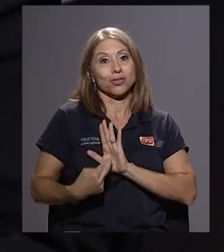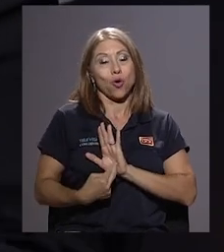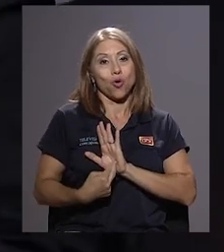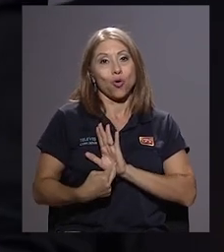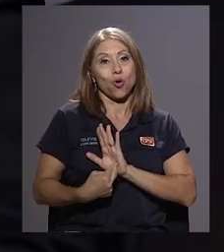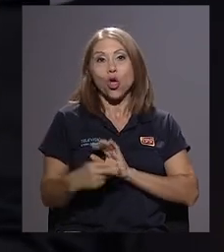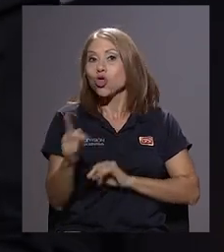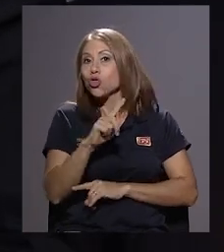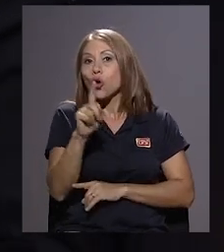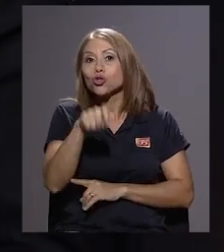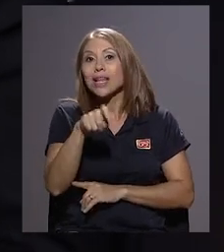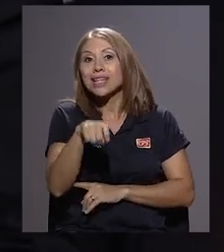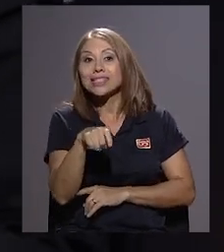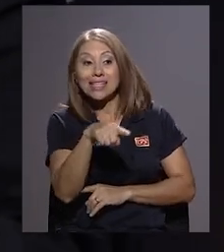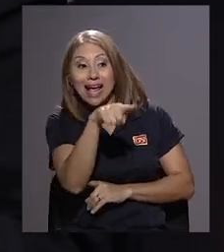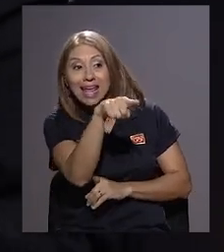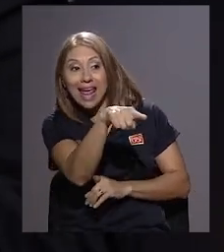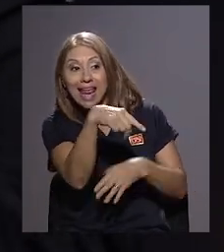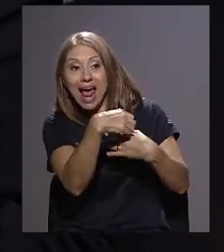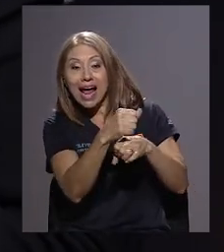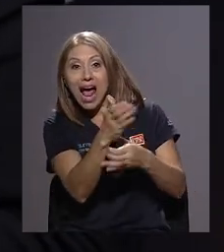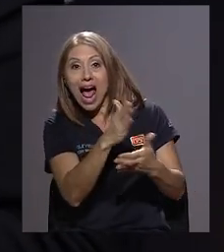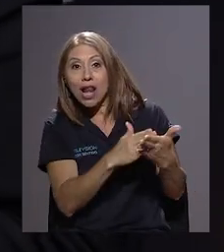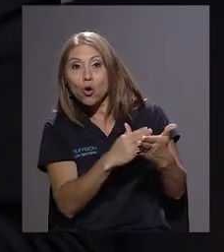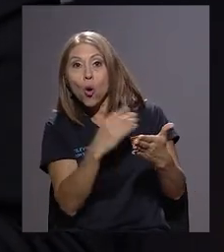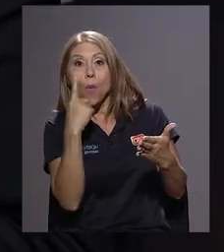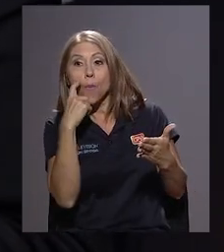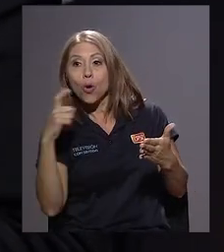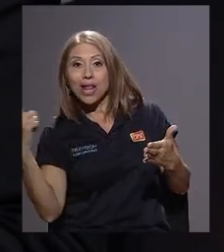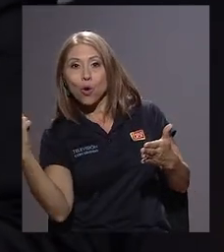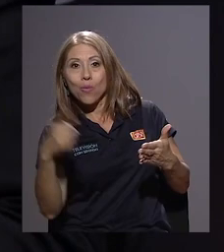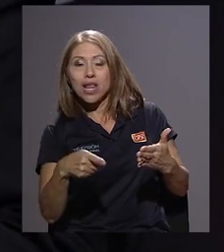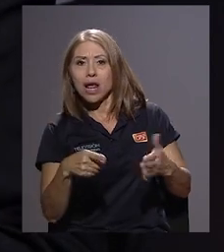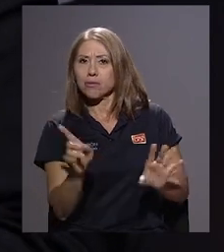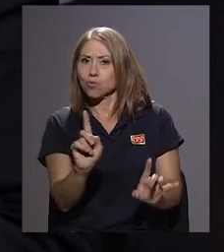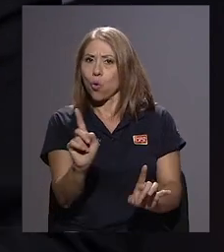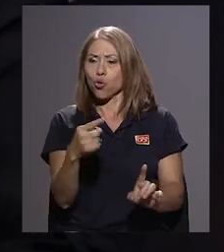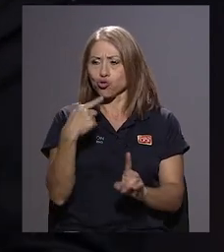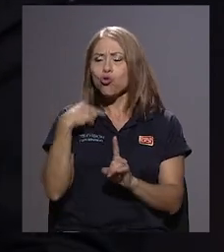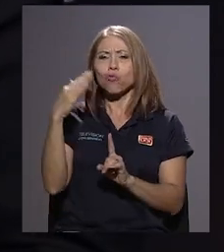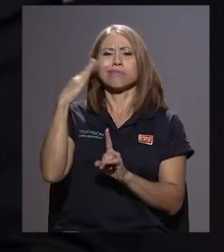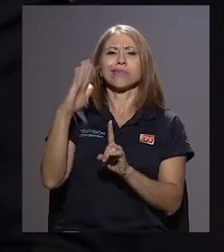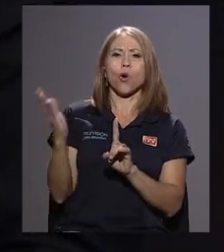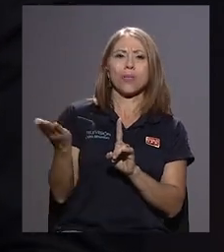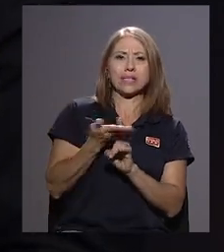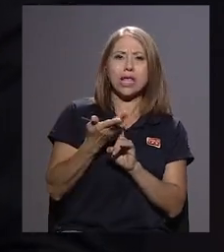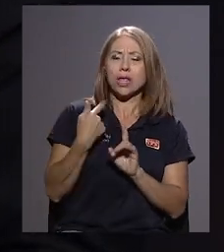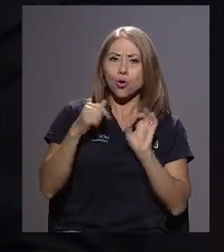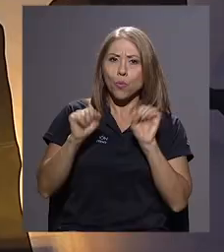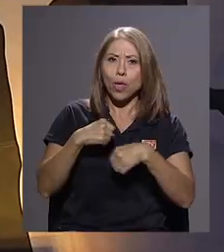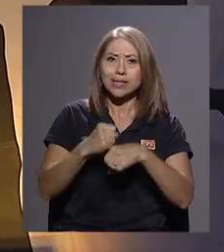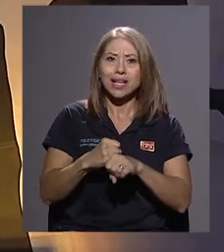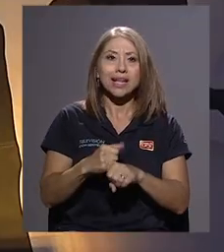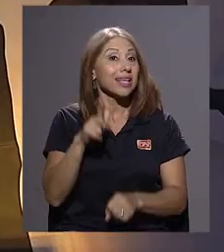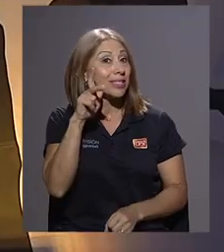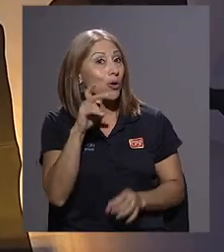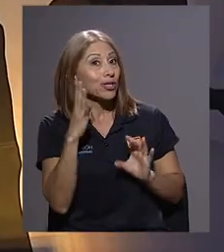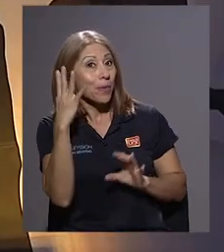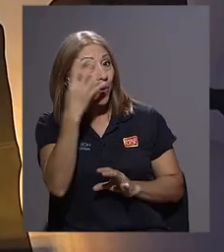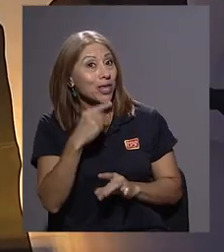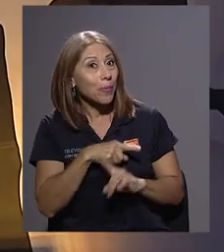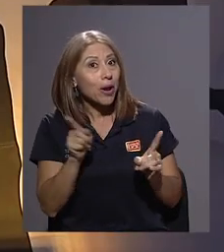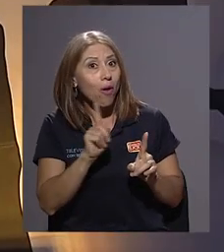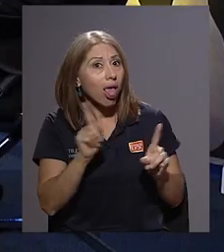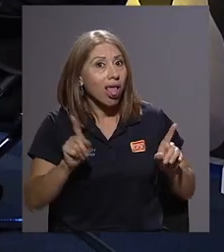haga algo porque otro lo obliga, sino que si yo soy convencido, se puede hacer. Por ejemplo, en una de las conclusiones... Suena tan bonito, pero no lo hacen.